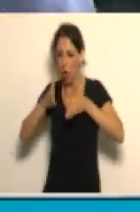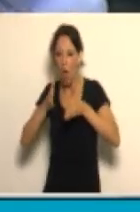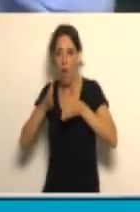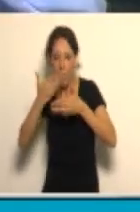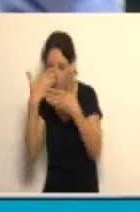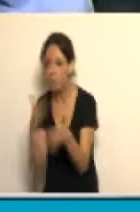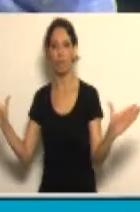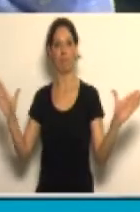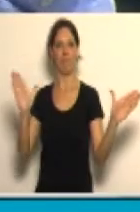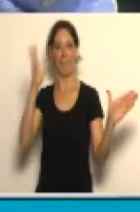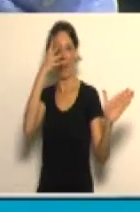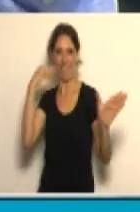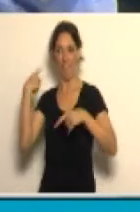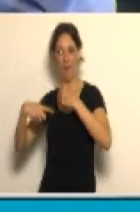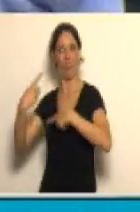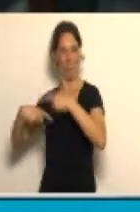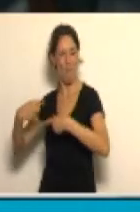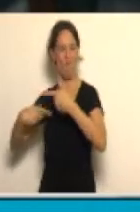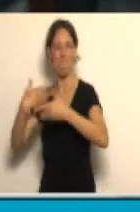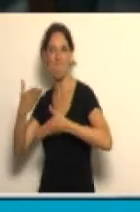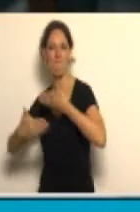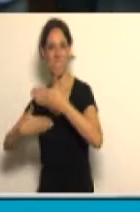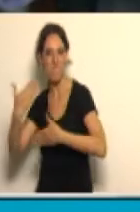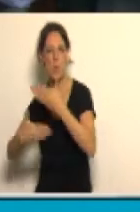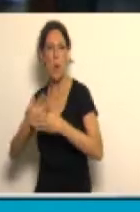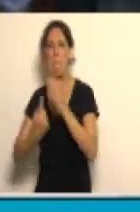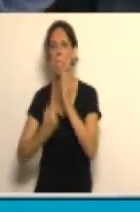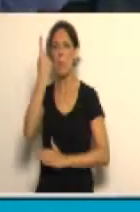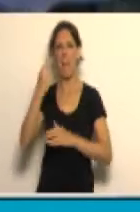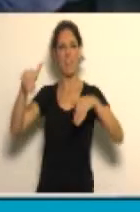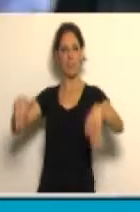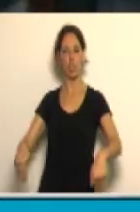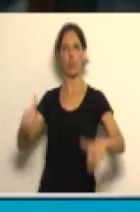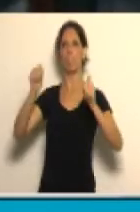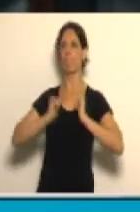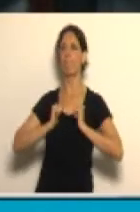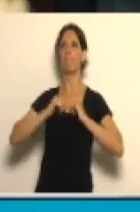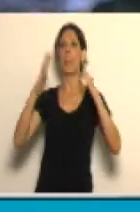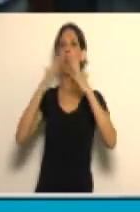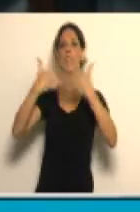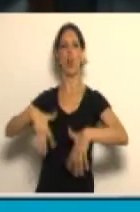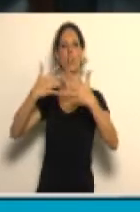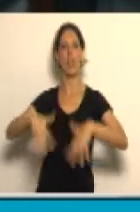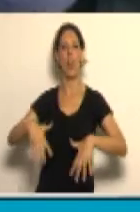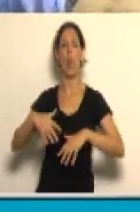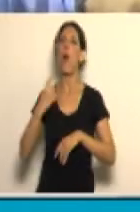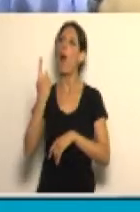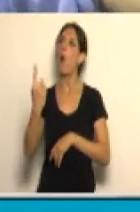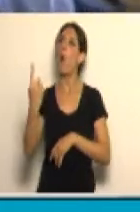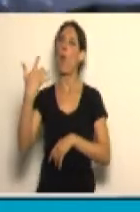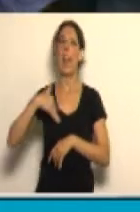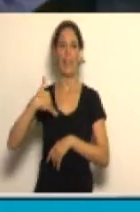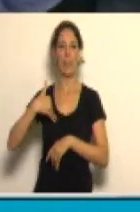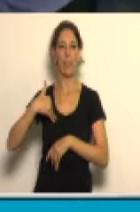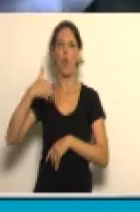que por primera vez, sentado en el sillón, ahí en la Casa Rosada, había un argentino,